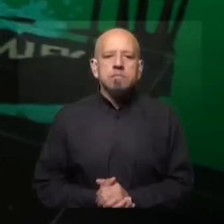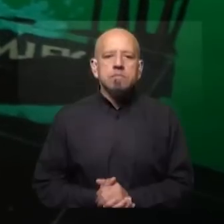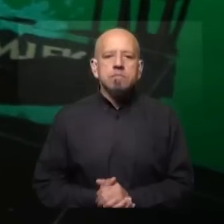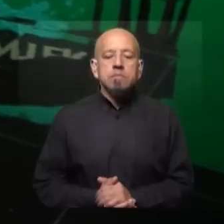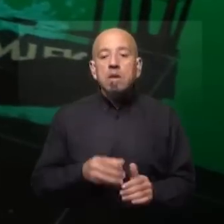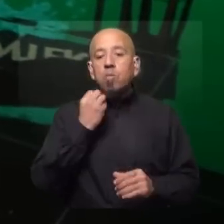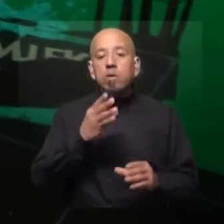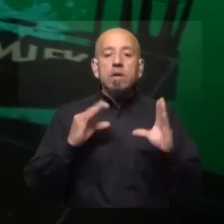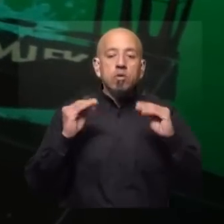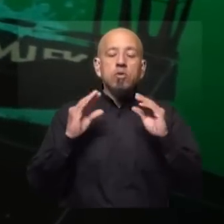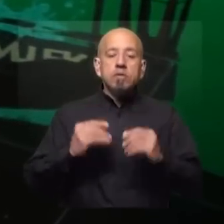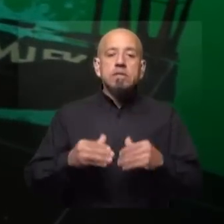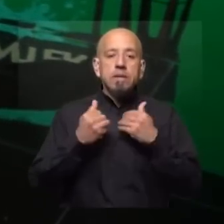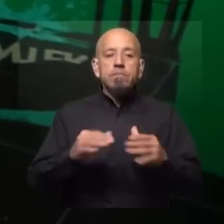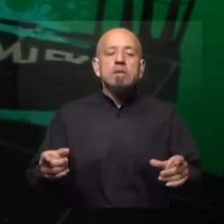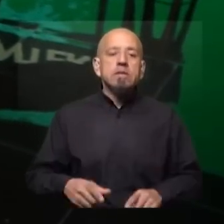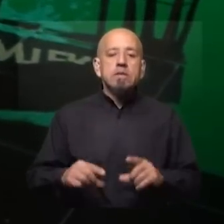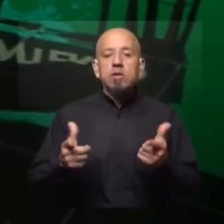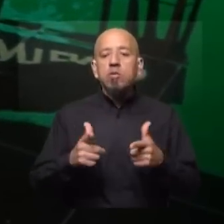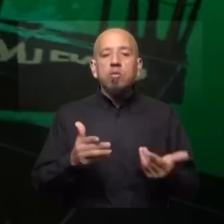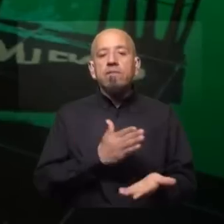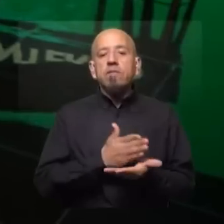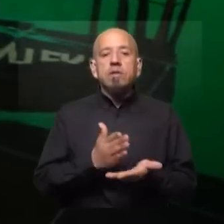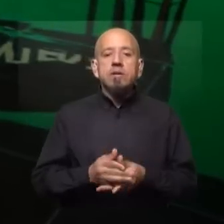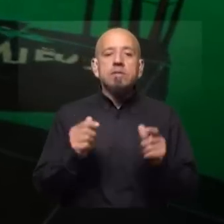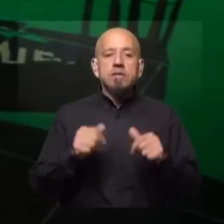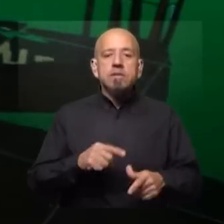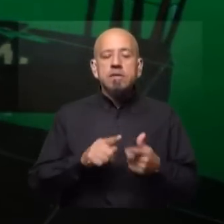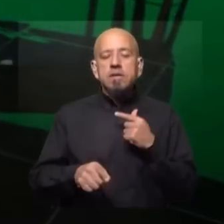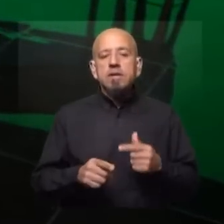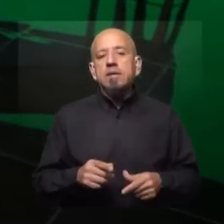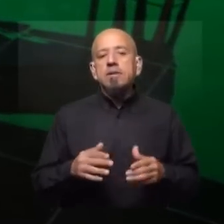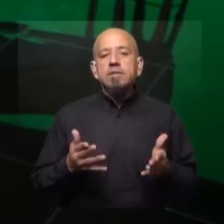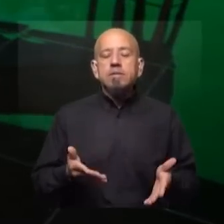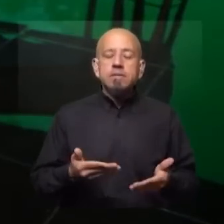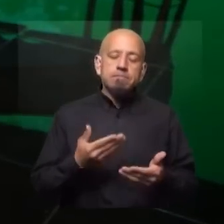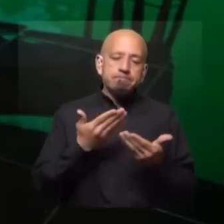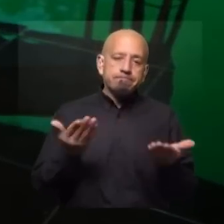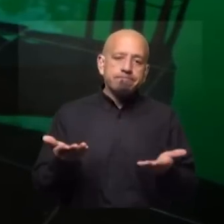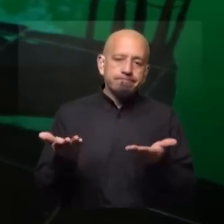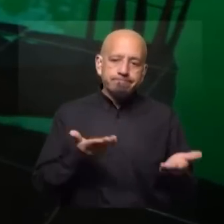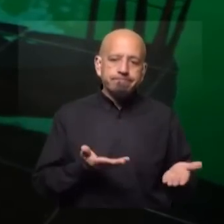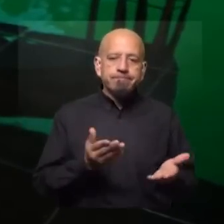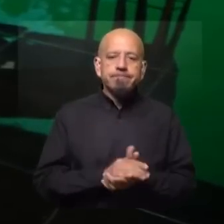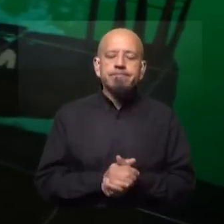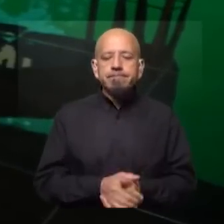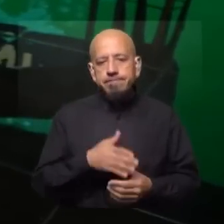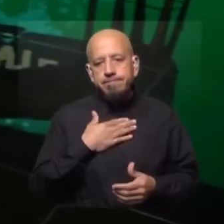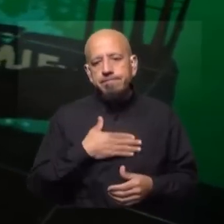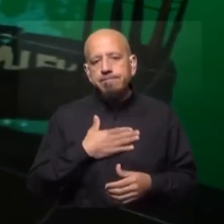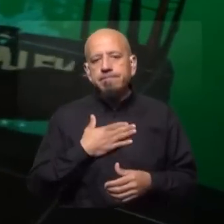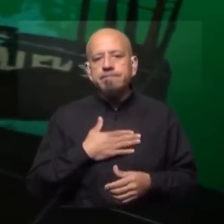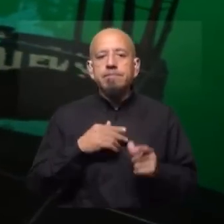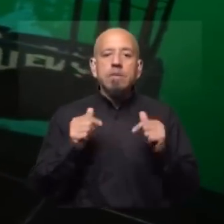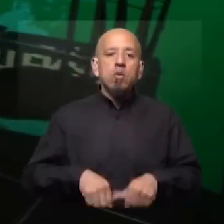¿Qué tal? Muy buenas noches. Comienza un nuevo capítulo de Sin Fronteras aquí en la pantalla de TV Ciudad. Maite Sarasola, ¿cómo le va? Alejandra Babar, ¿cómo está? Muy